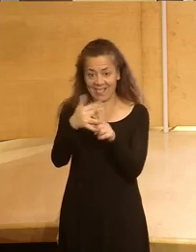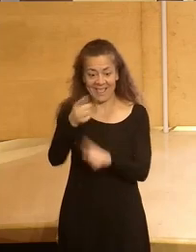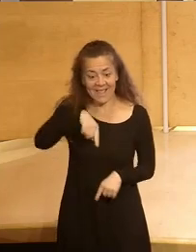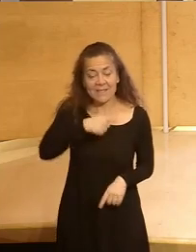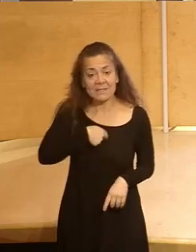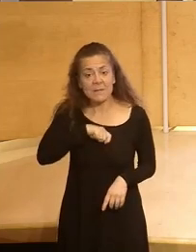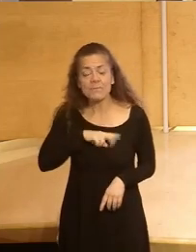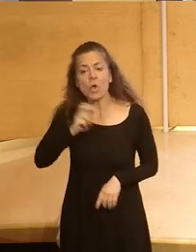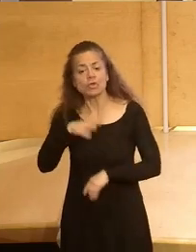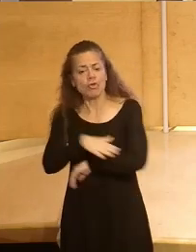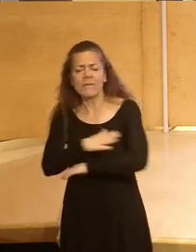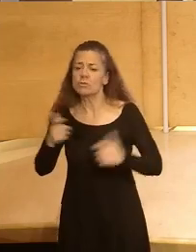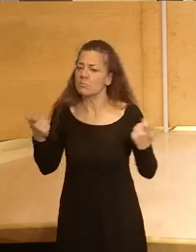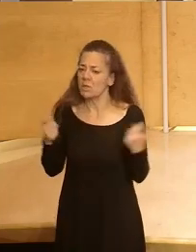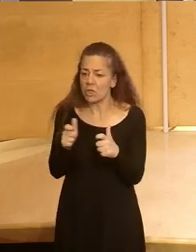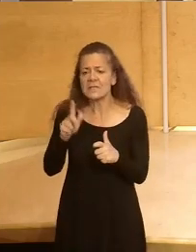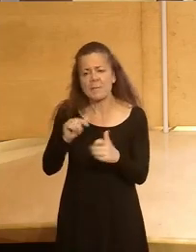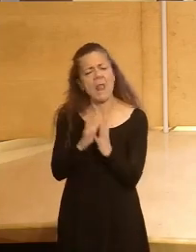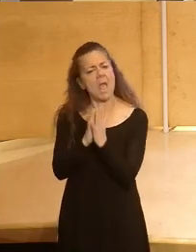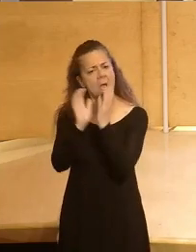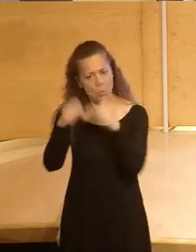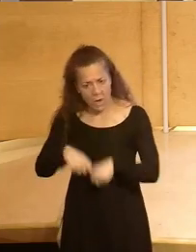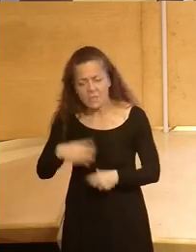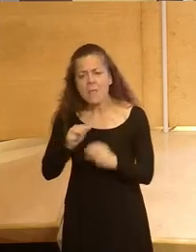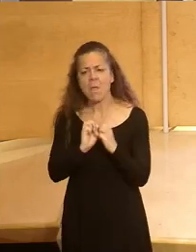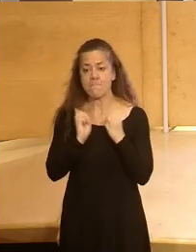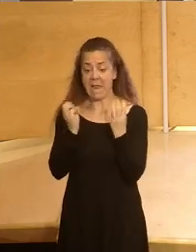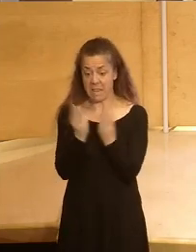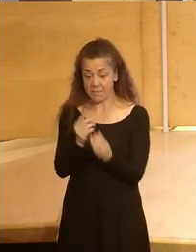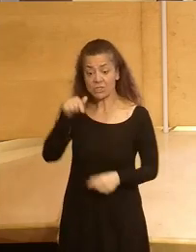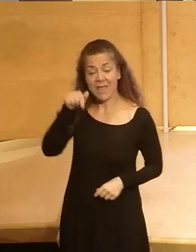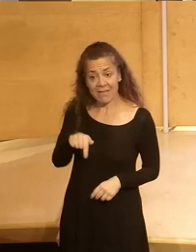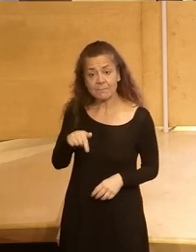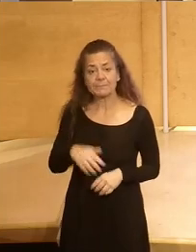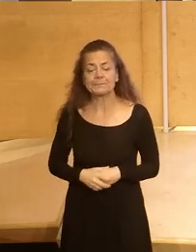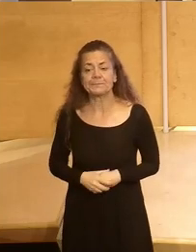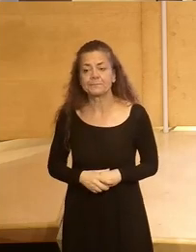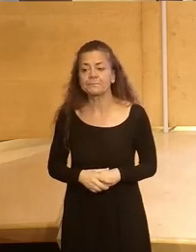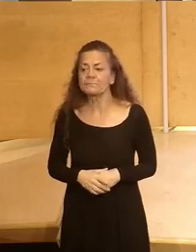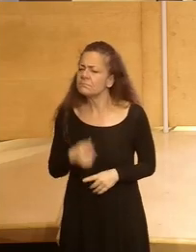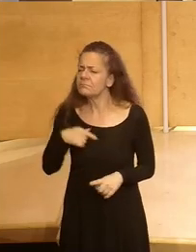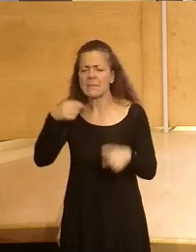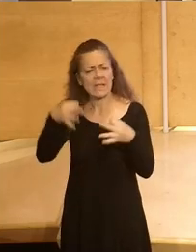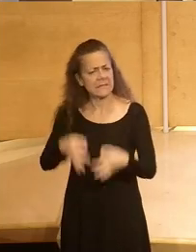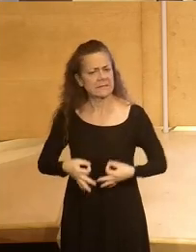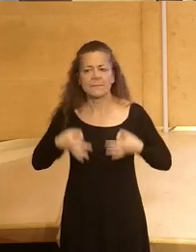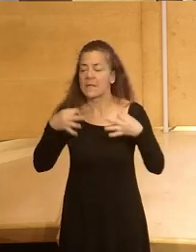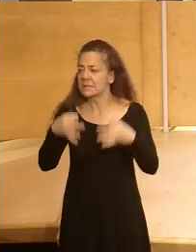hay gobiernos minoritarios y hay coaliciones y hay parlamentos en los que hay constantes